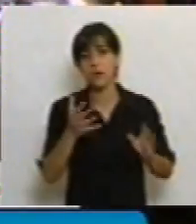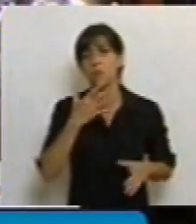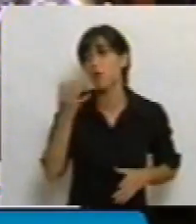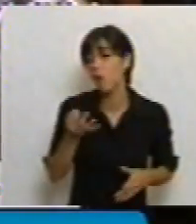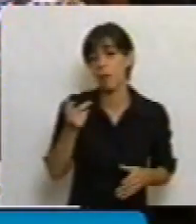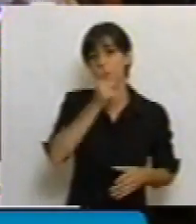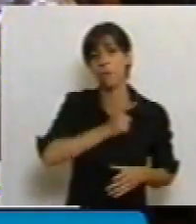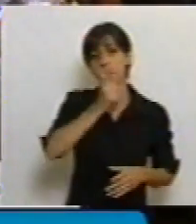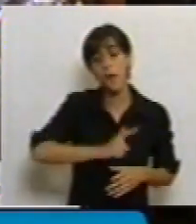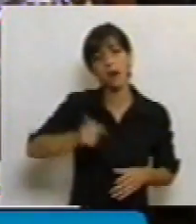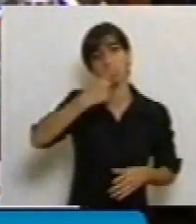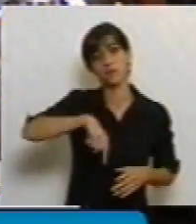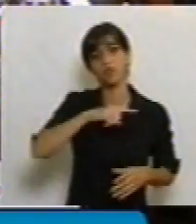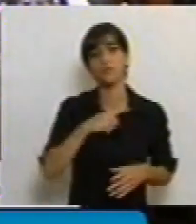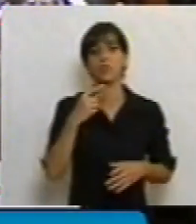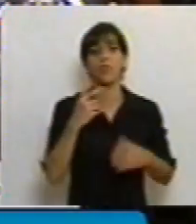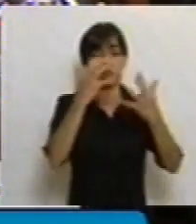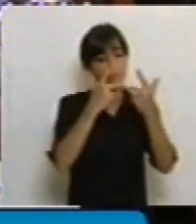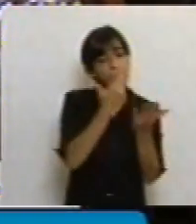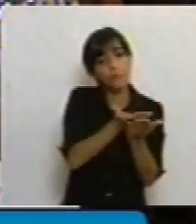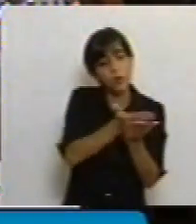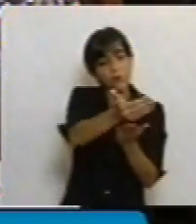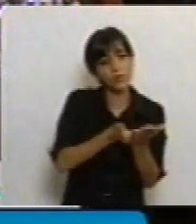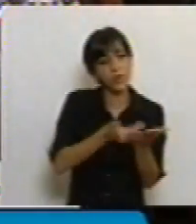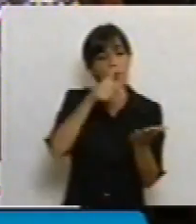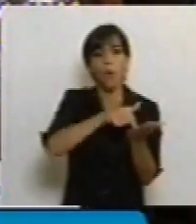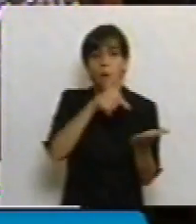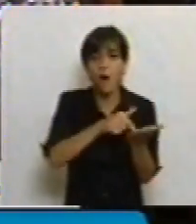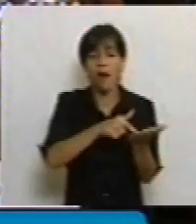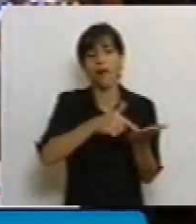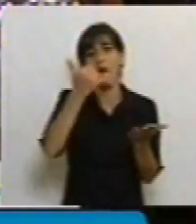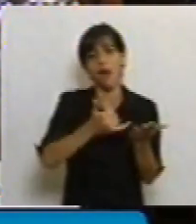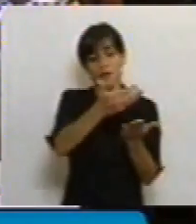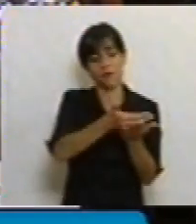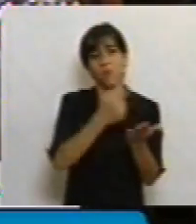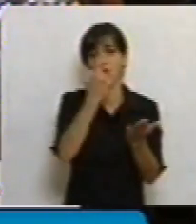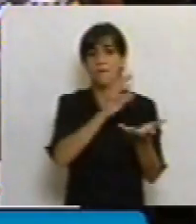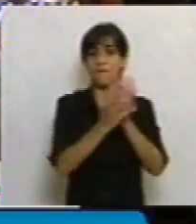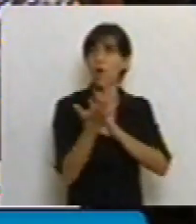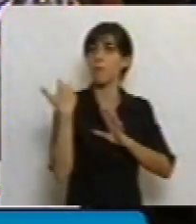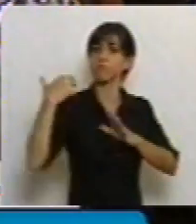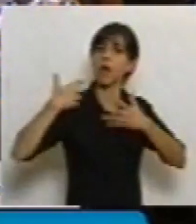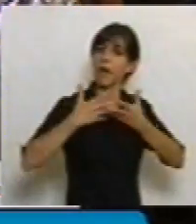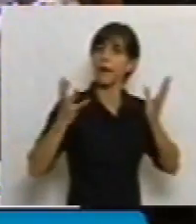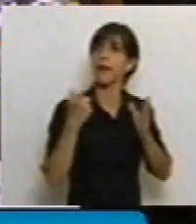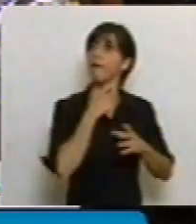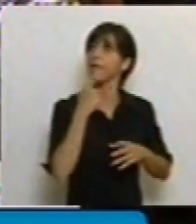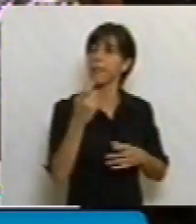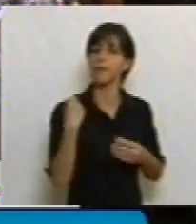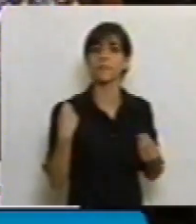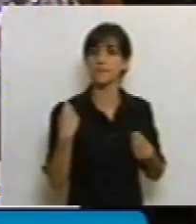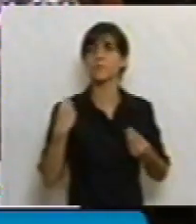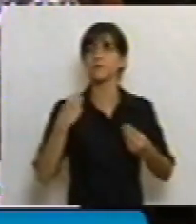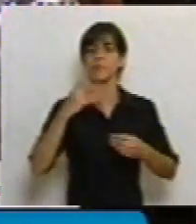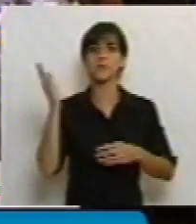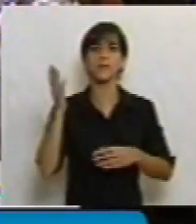Me parece que aquí tenemos una cuestión de orden general que es si queremos participar y darle más